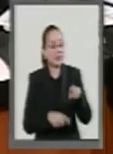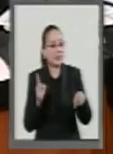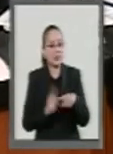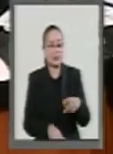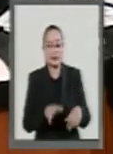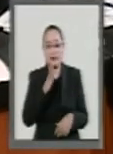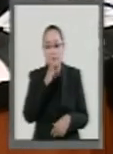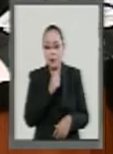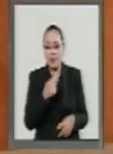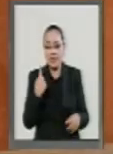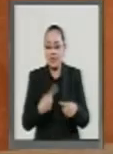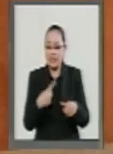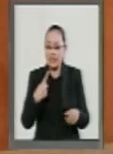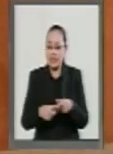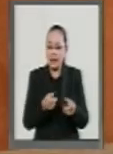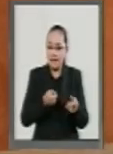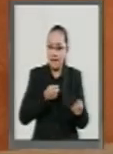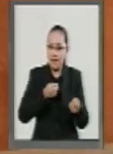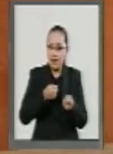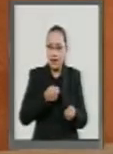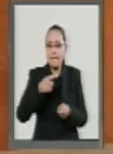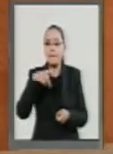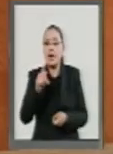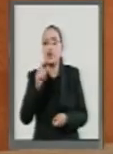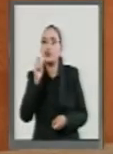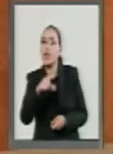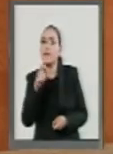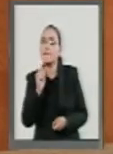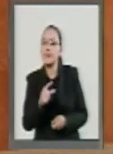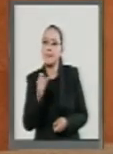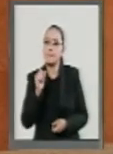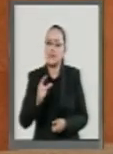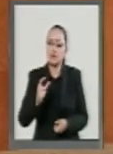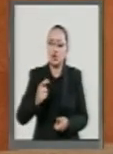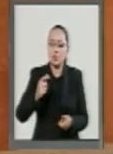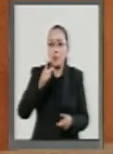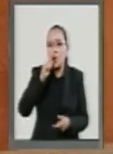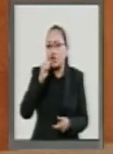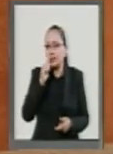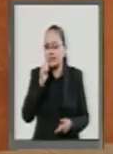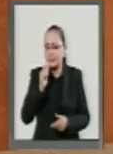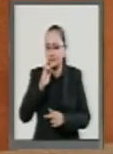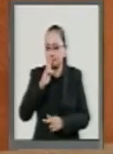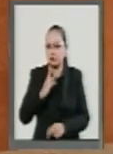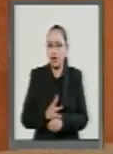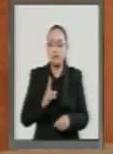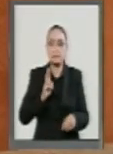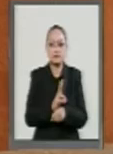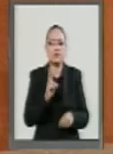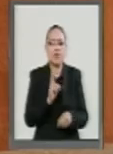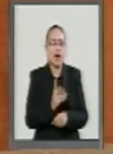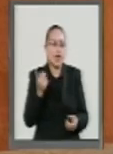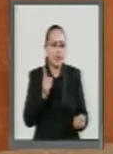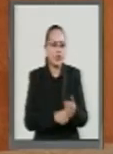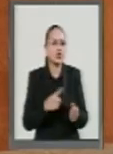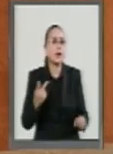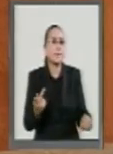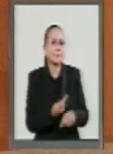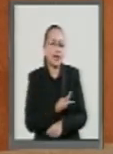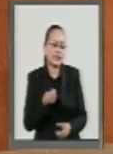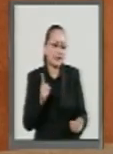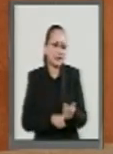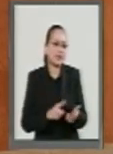como de los propios custodios que se deben encargar de lo que ahí sucede.